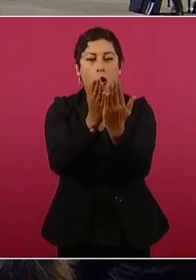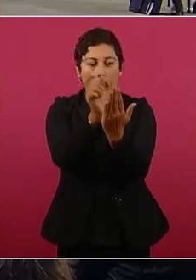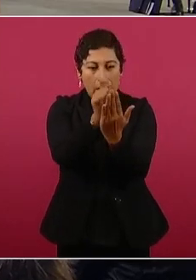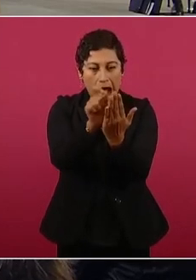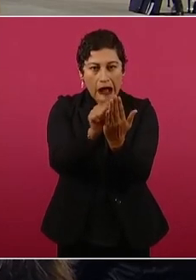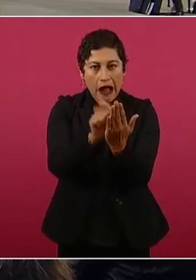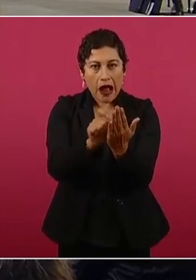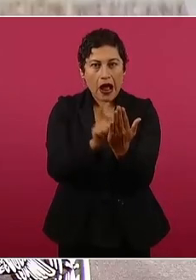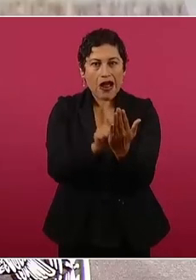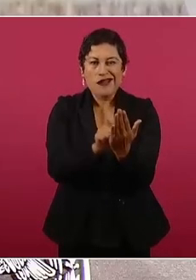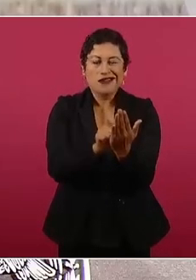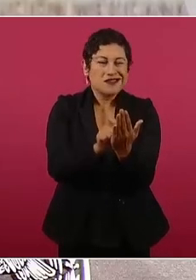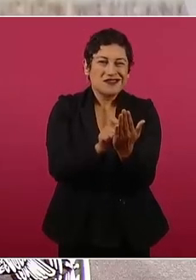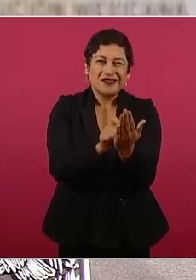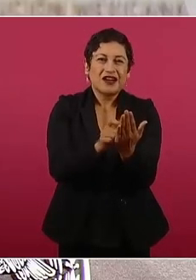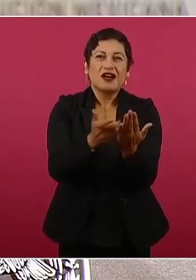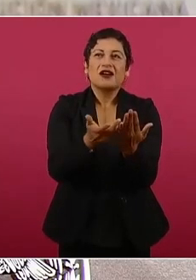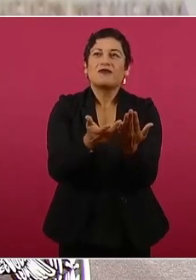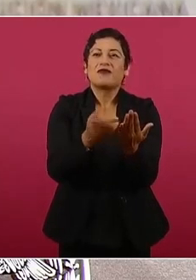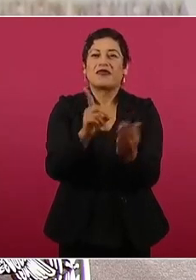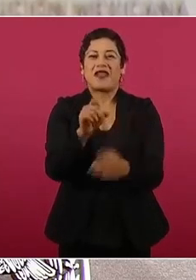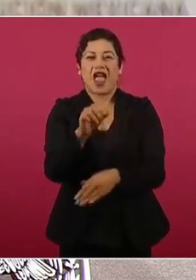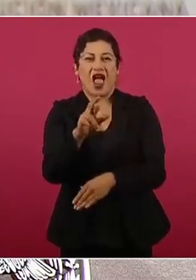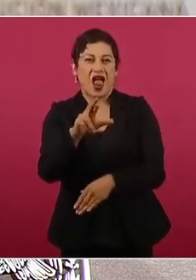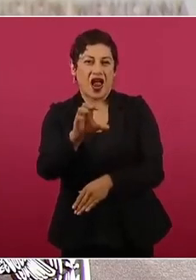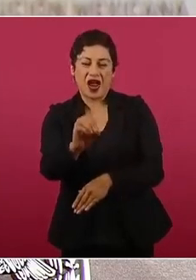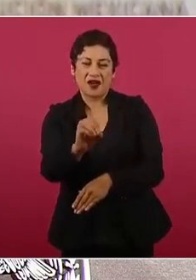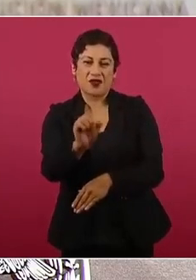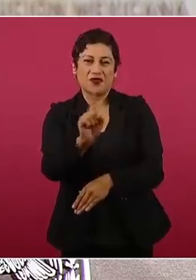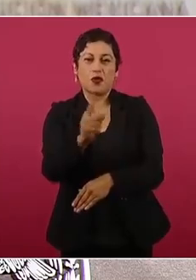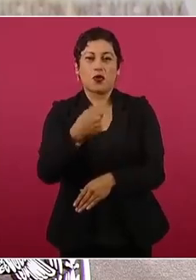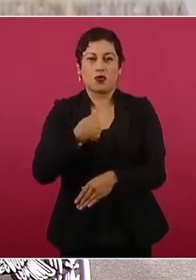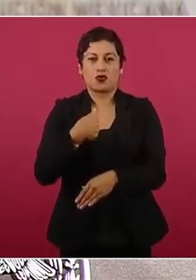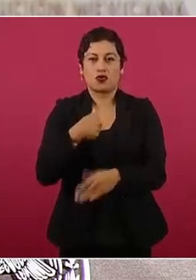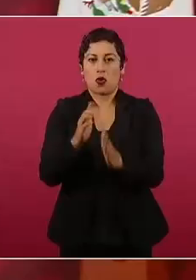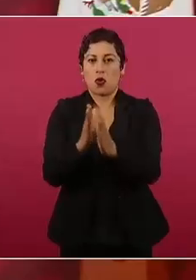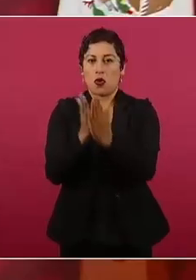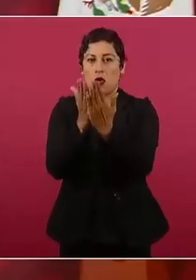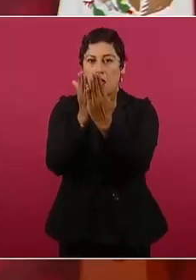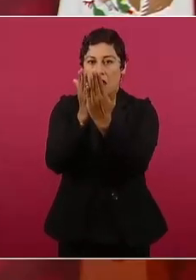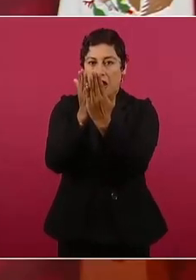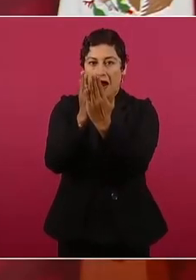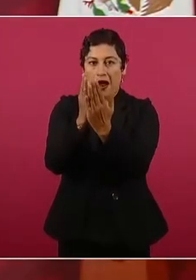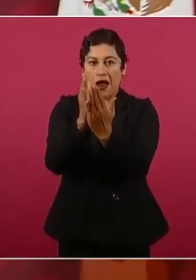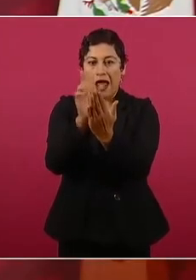libros y realmente en mis libros están muchas cosas.